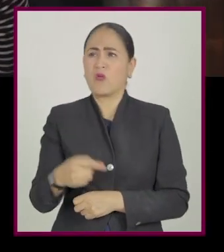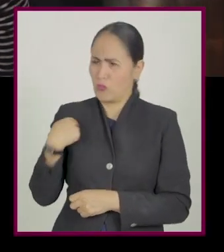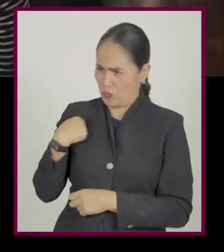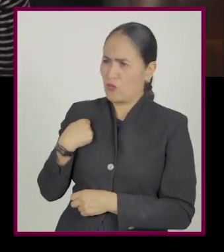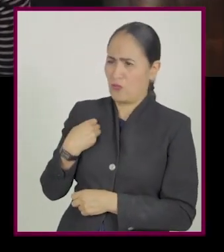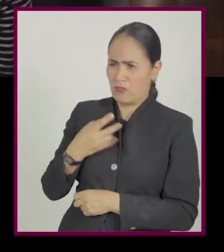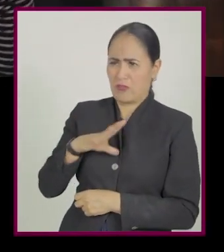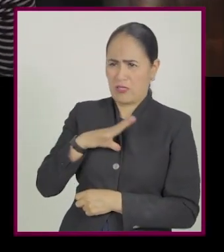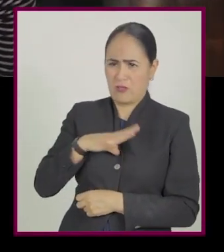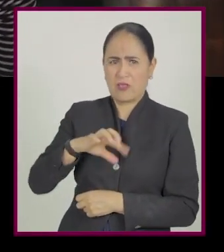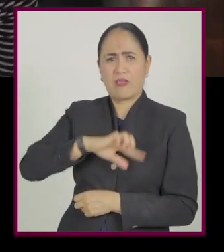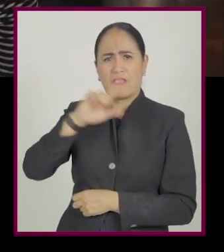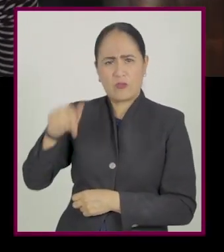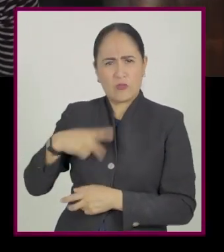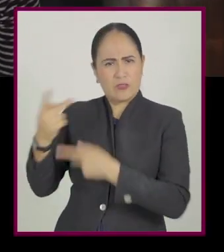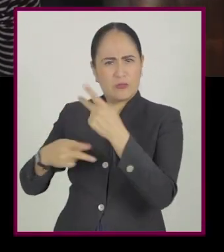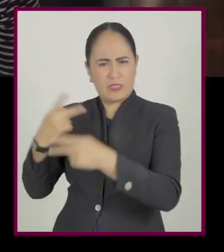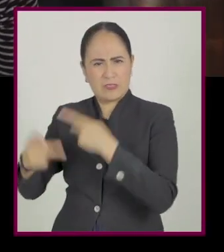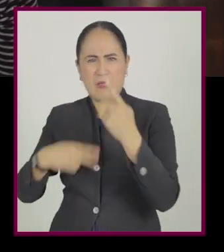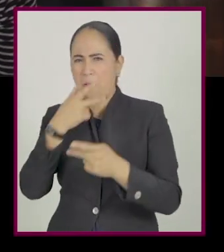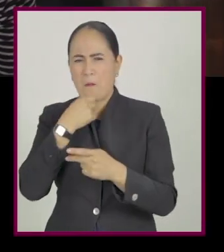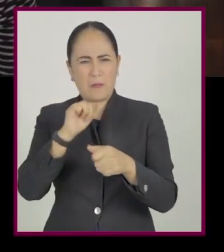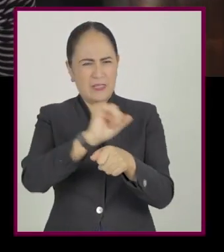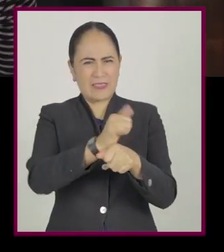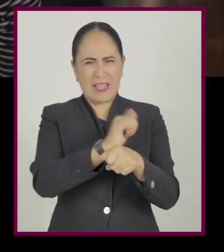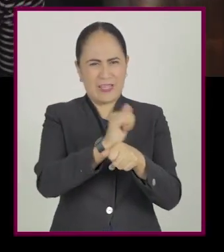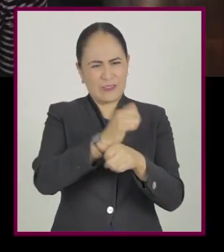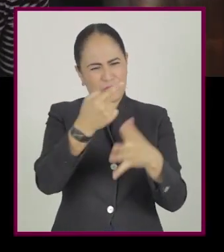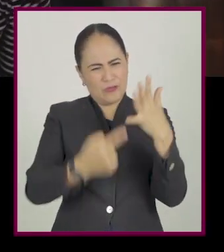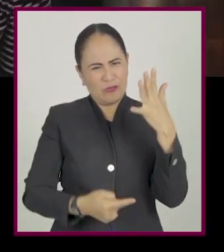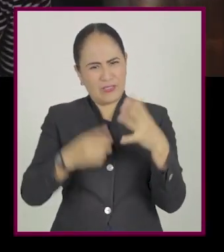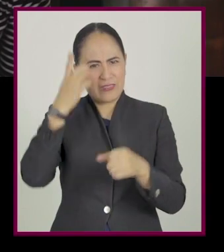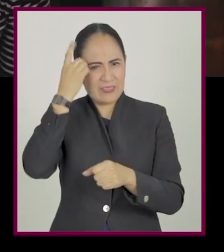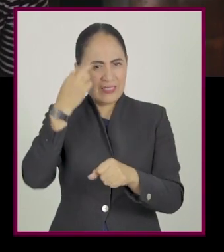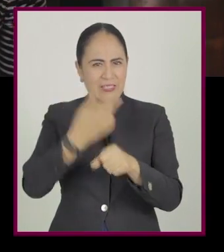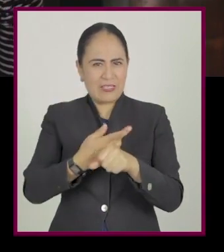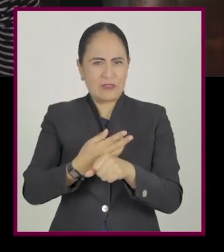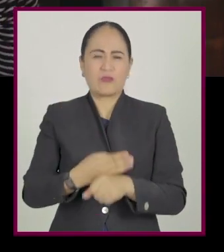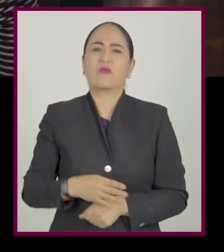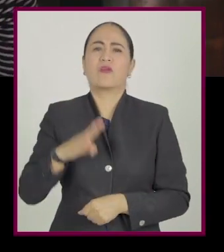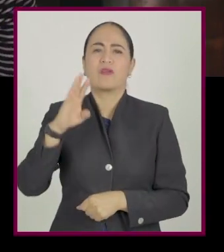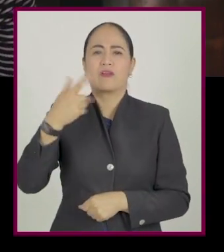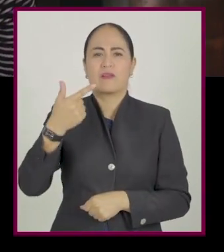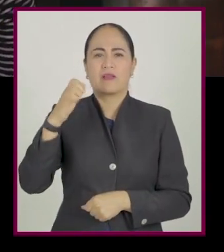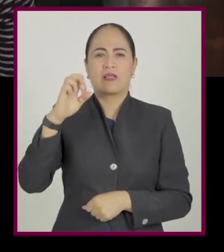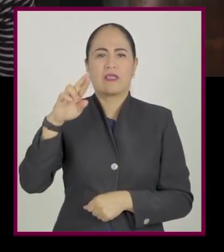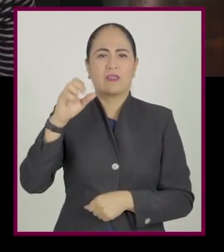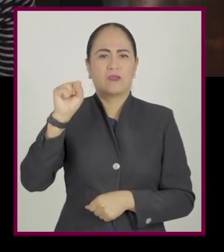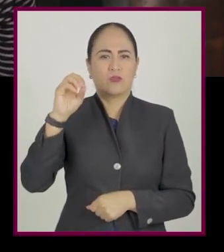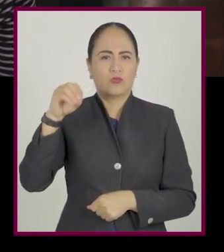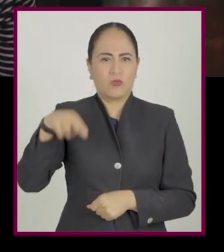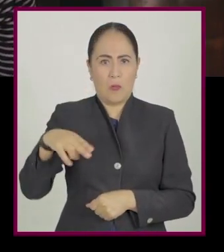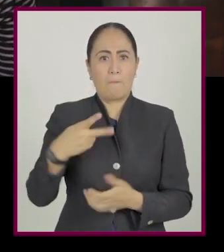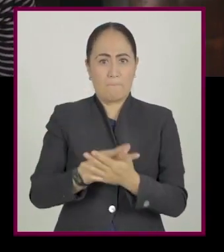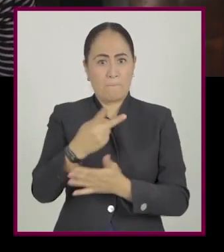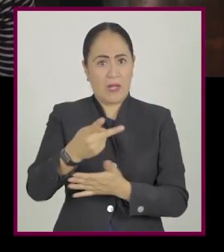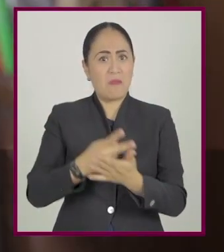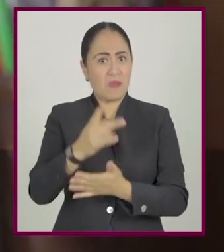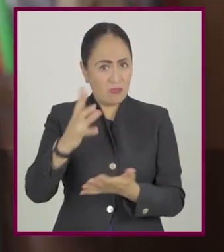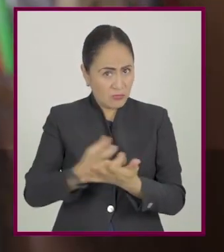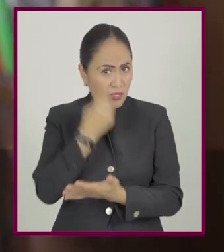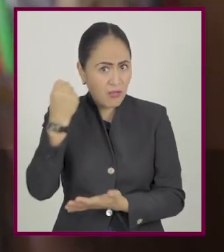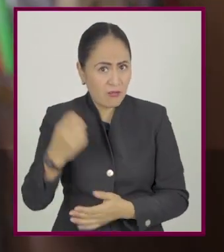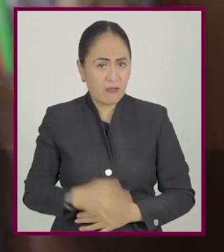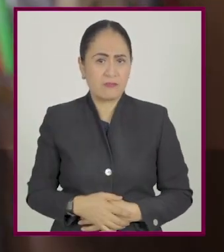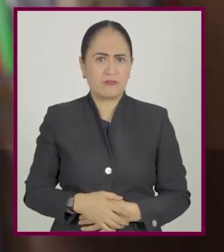Yo la tengo, te lo voy a prestar. Sale Tom Cruise, Dustin Hoffman, está dirigida por Barry Levinson y ganó muchos premios.